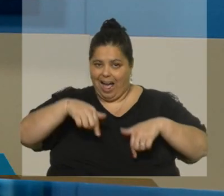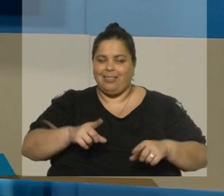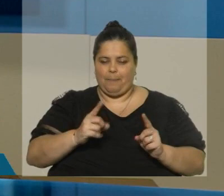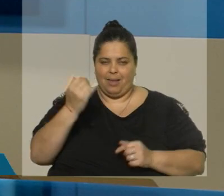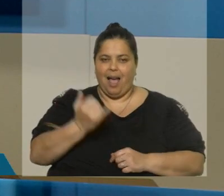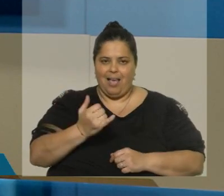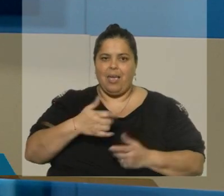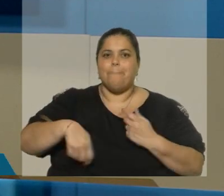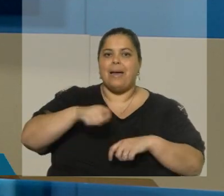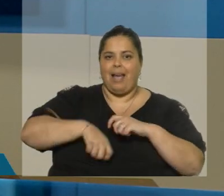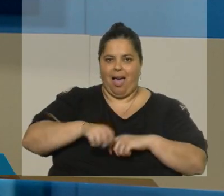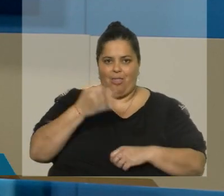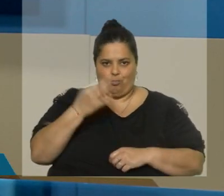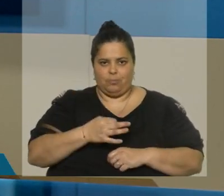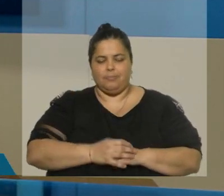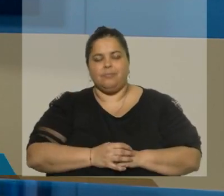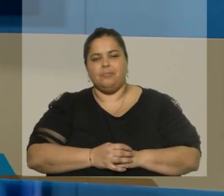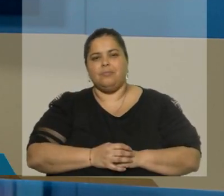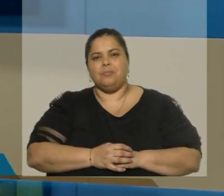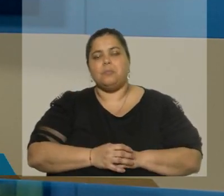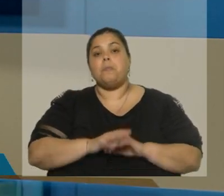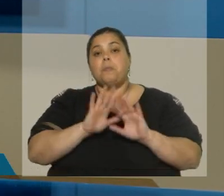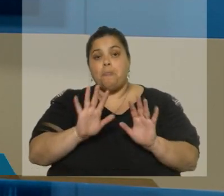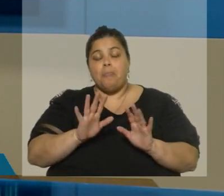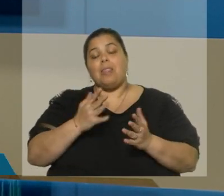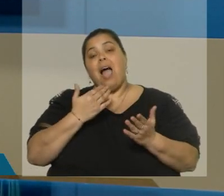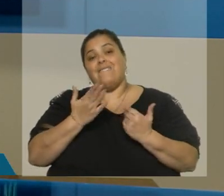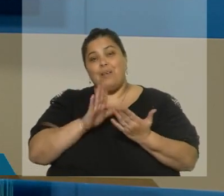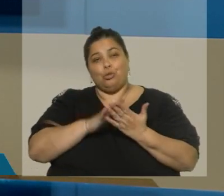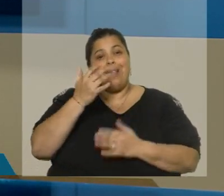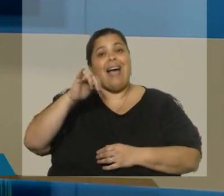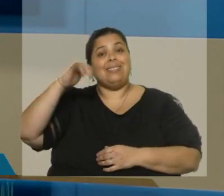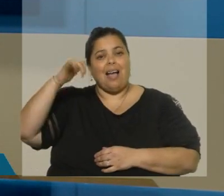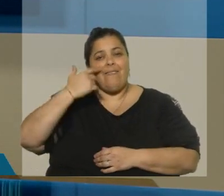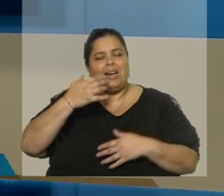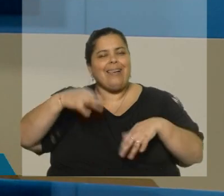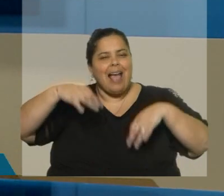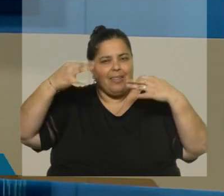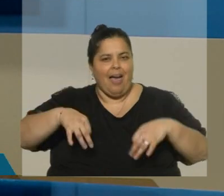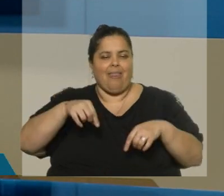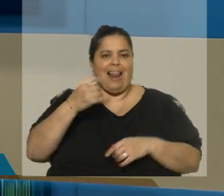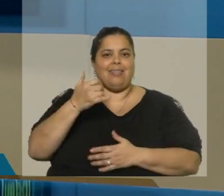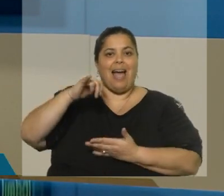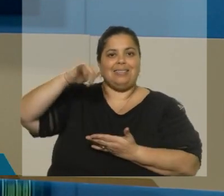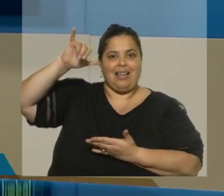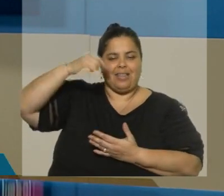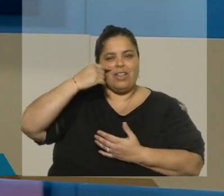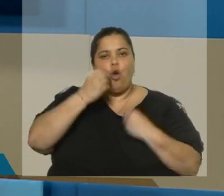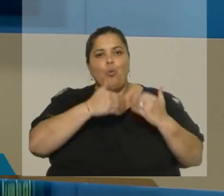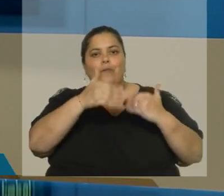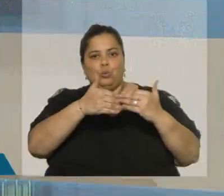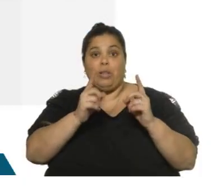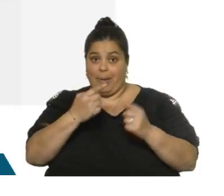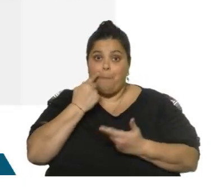completamos esos ítems que veíamos allí. Recién hablábamos de tasas. Veamos cuál es la realidad de las tasas, cómo han ido evolucionando, que eso es un buen